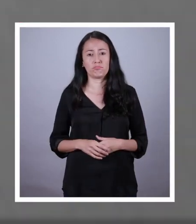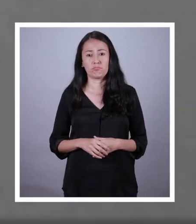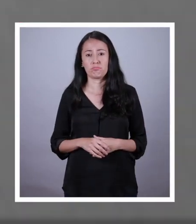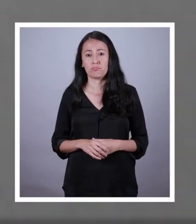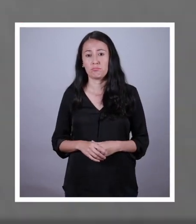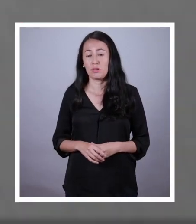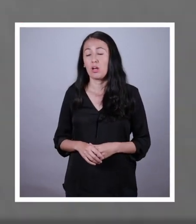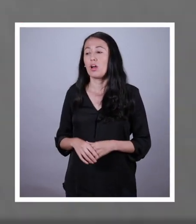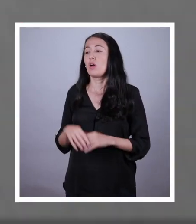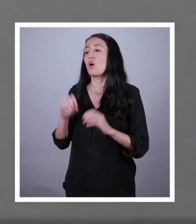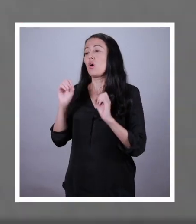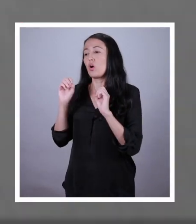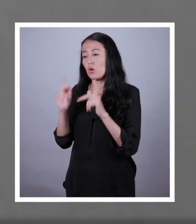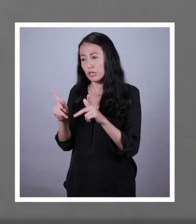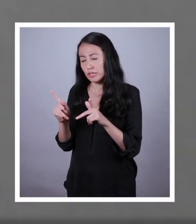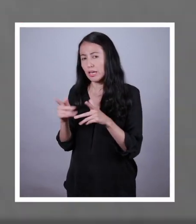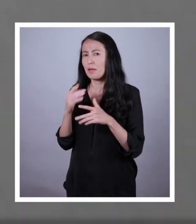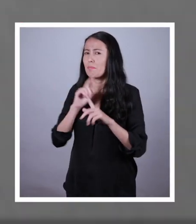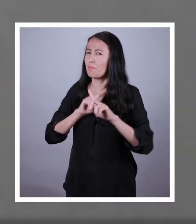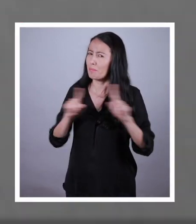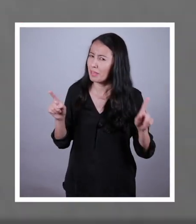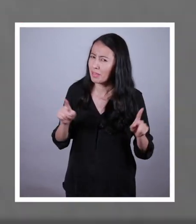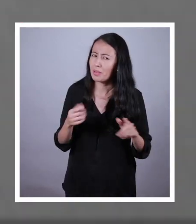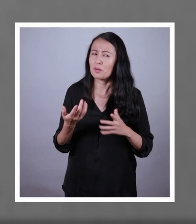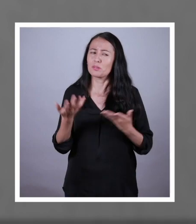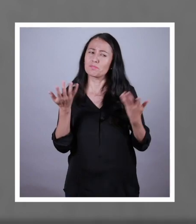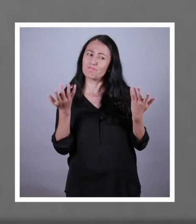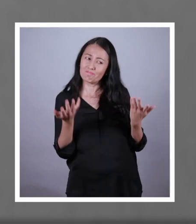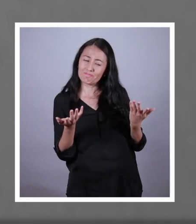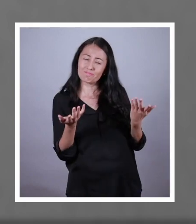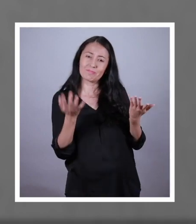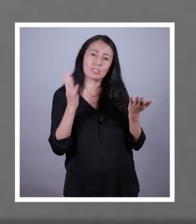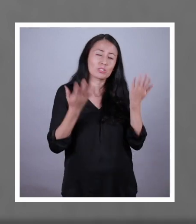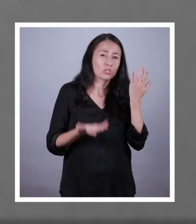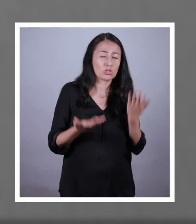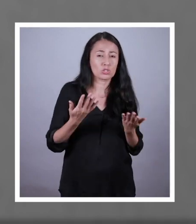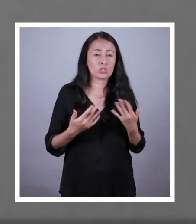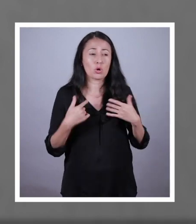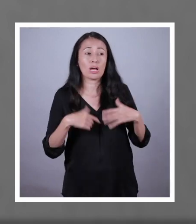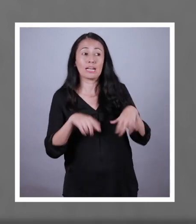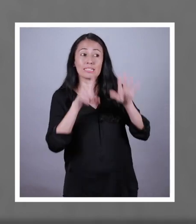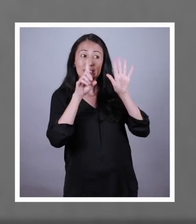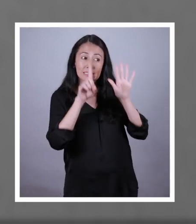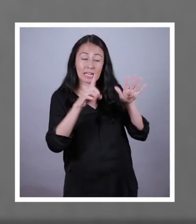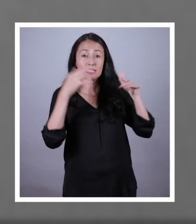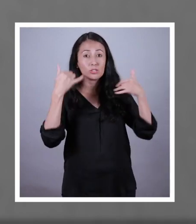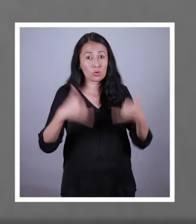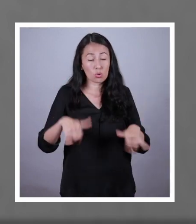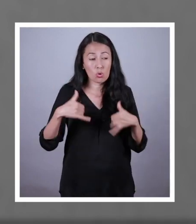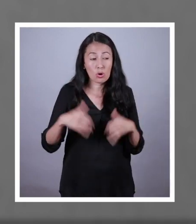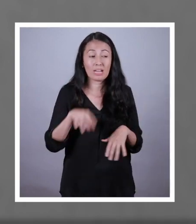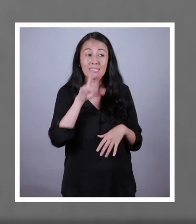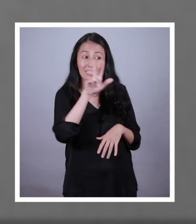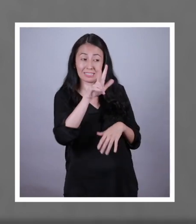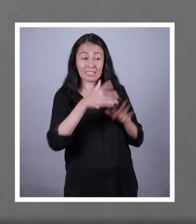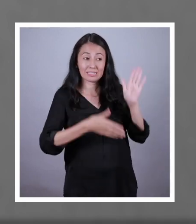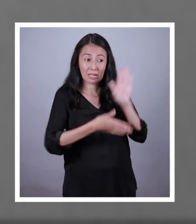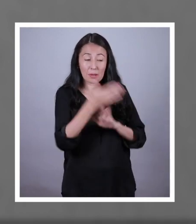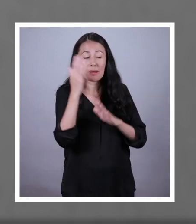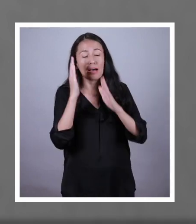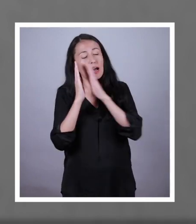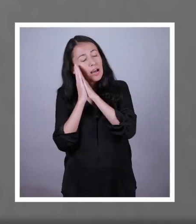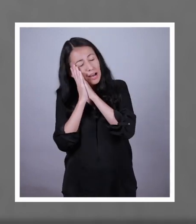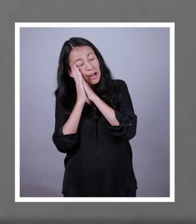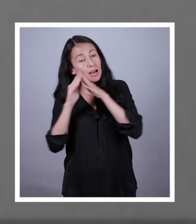Bueno, entonces, pero ¿qué tal te parece si es que somos seis juguetes? Tres de nosotros se van a descansar